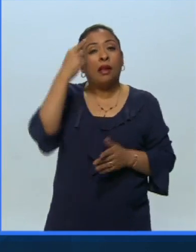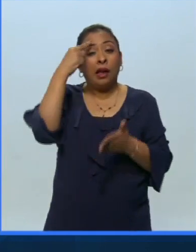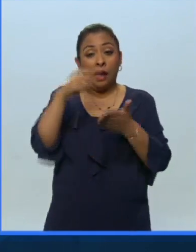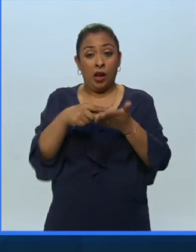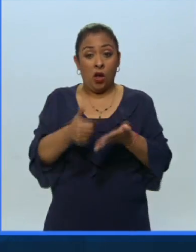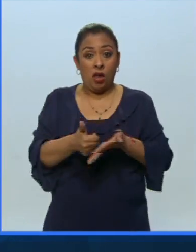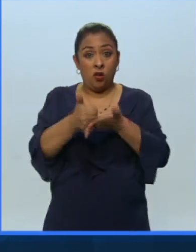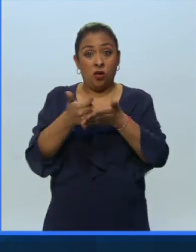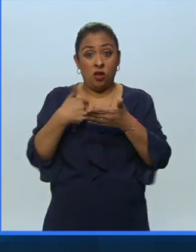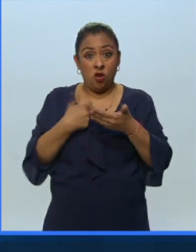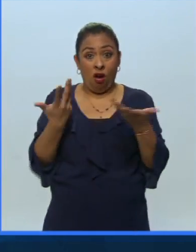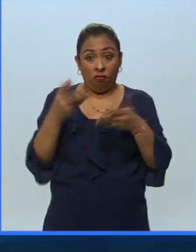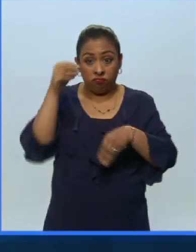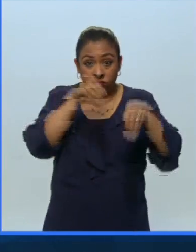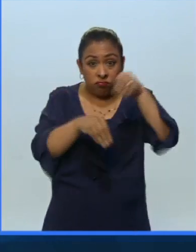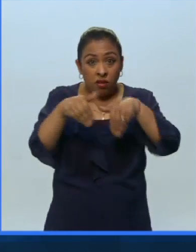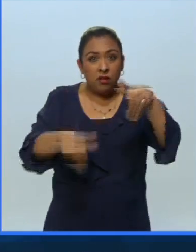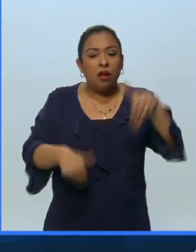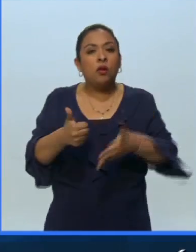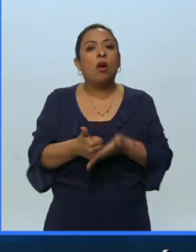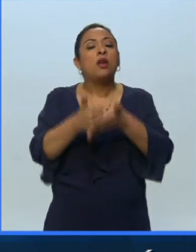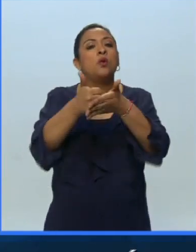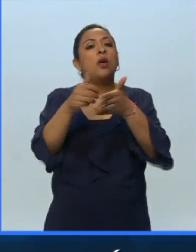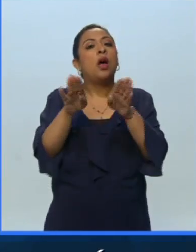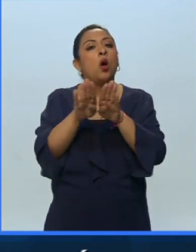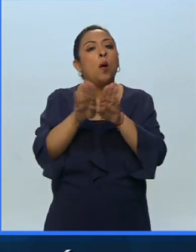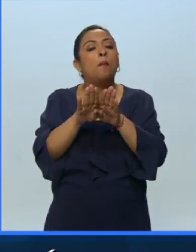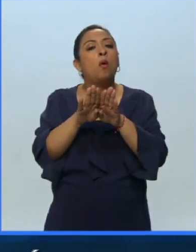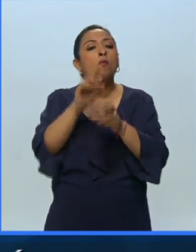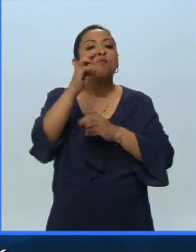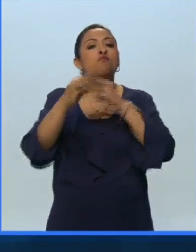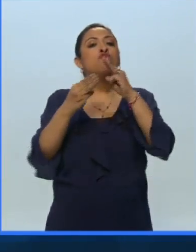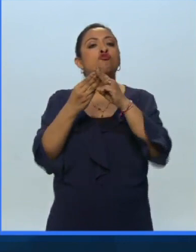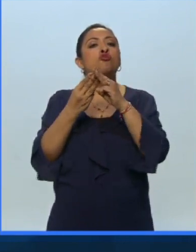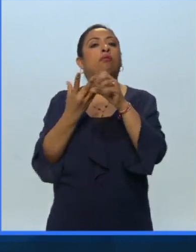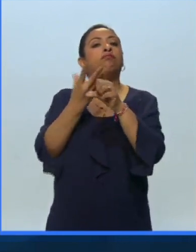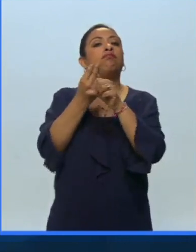contribuir en ese sentido a la mejoría de nuestro mundo.